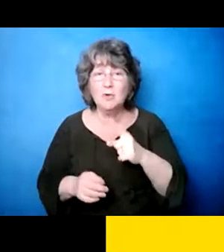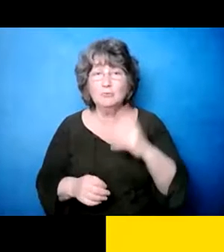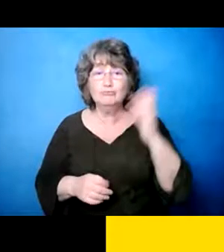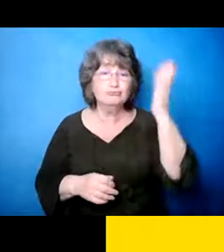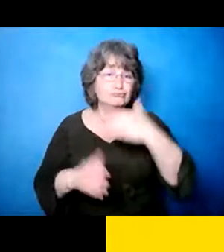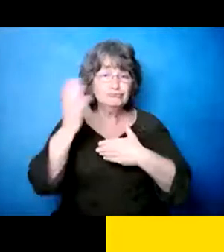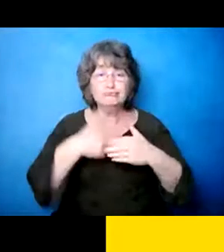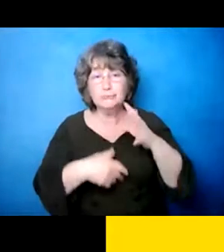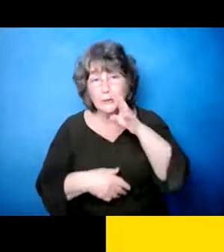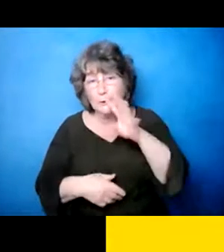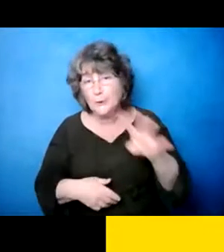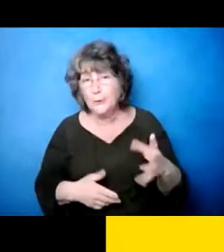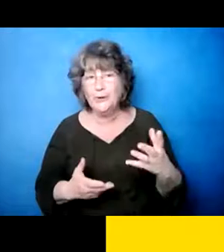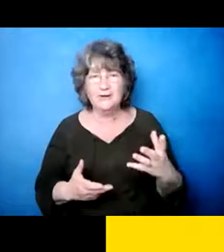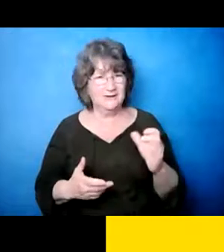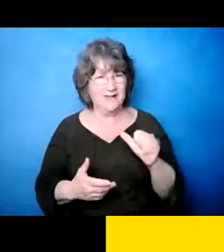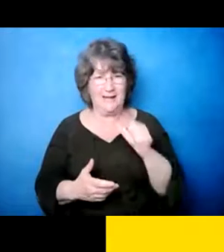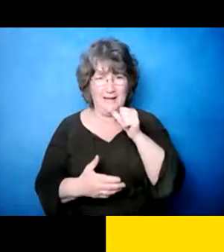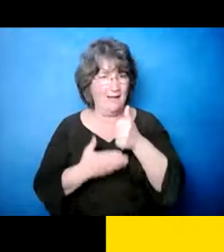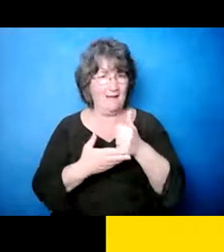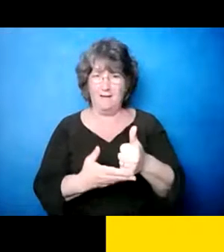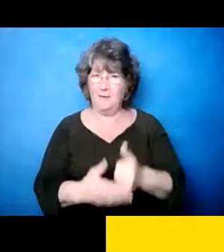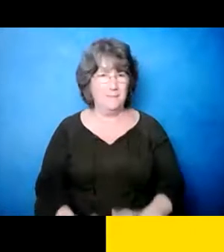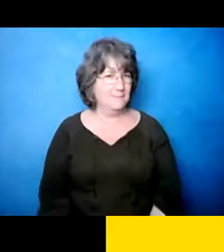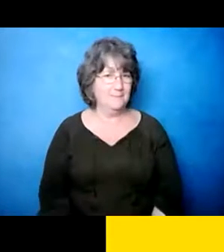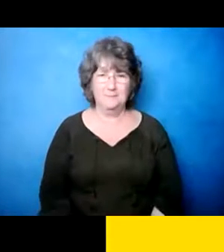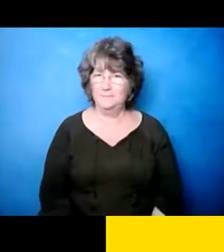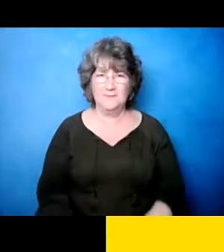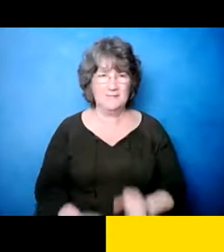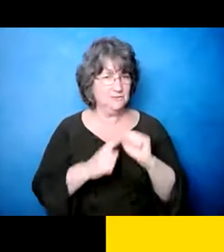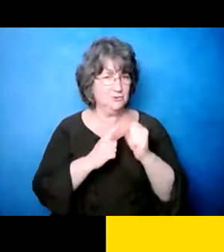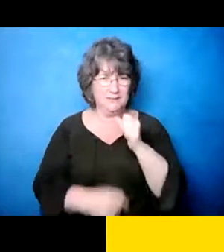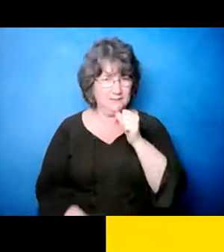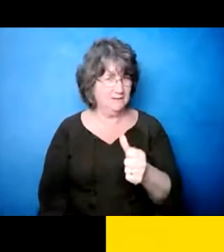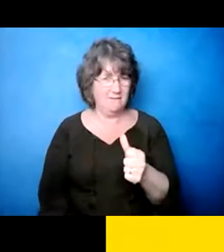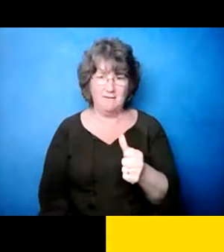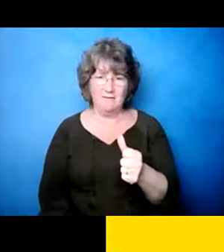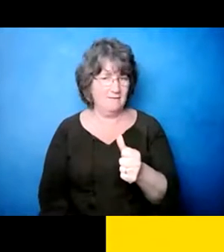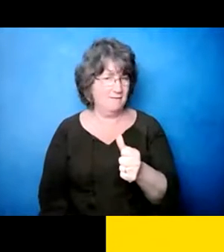y, y al ignorarles, no lo está ayudando, no no le está ayudando.